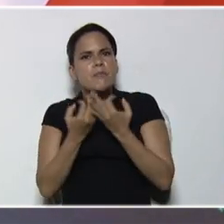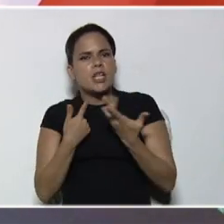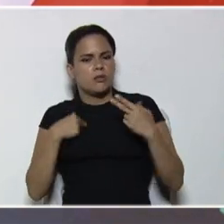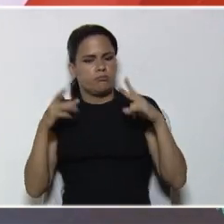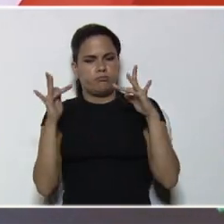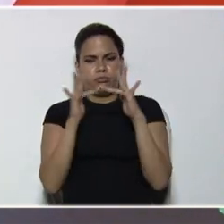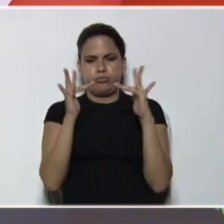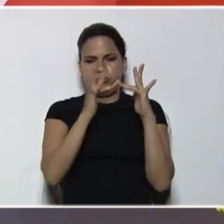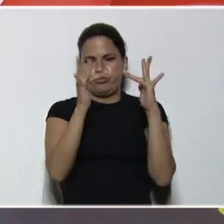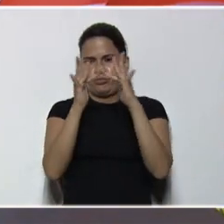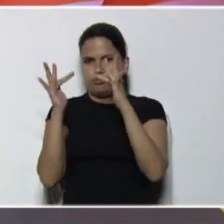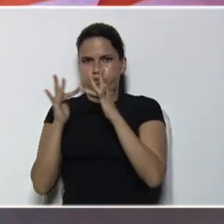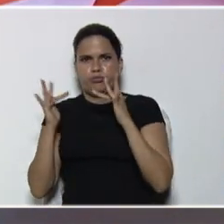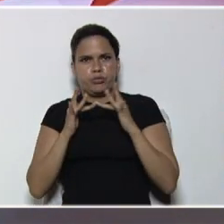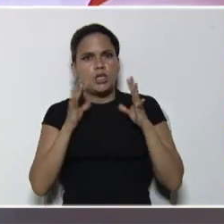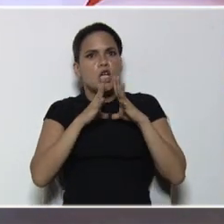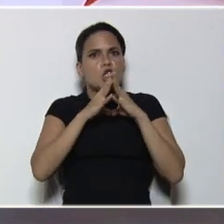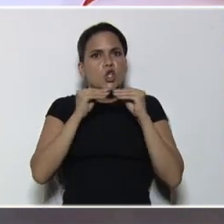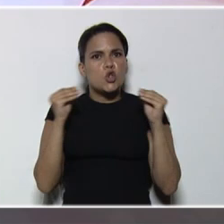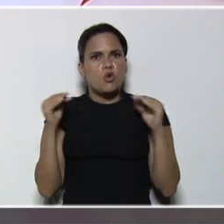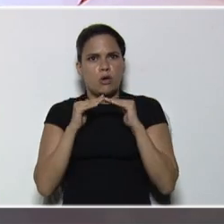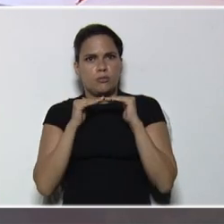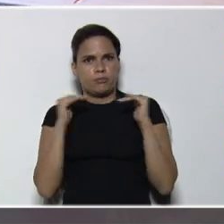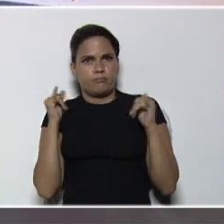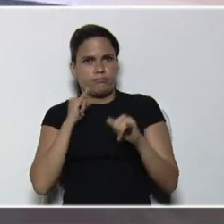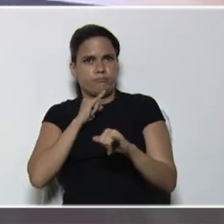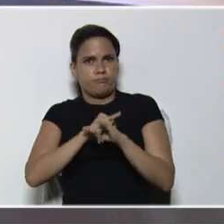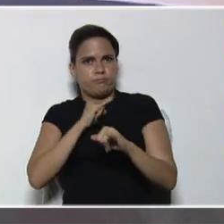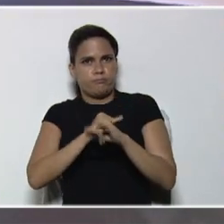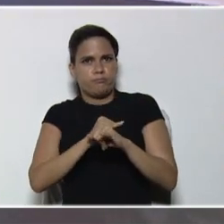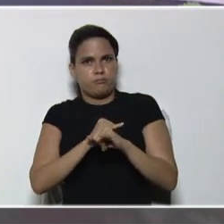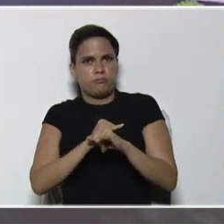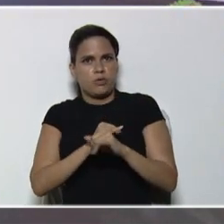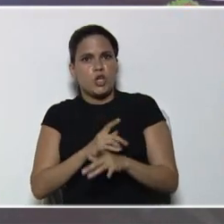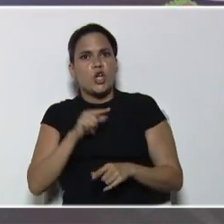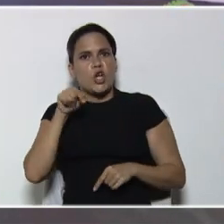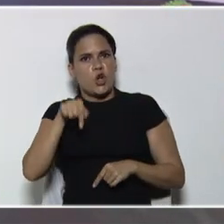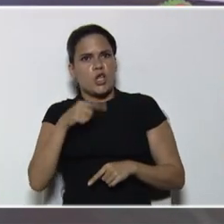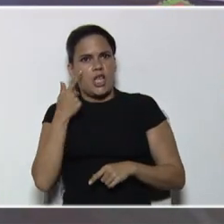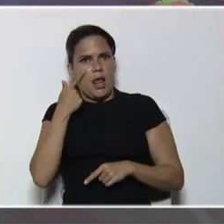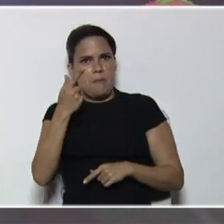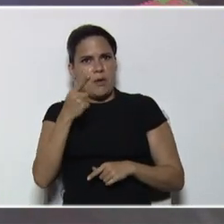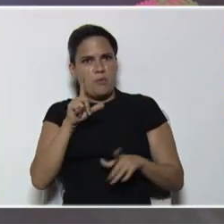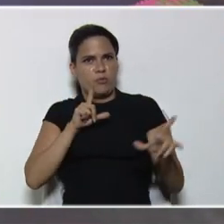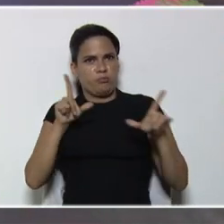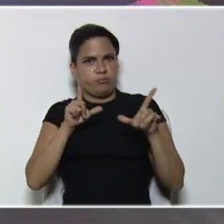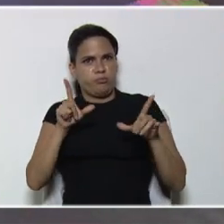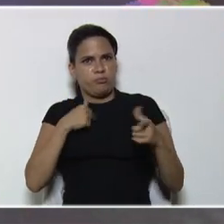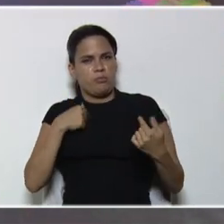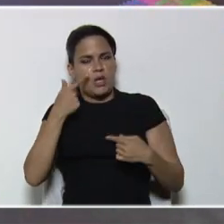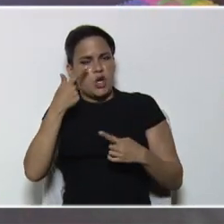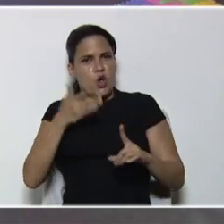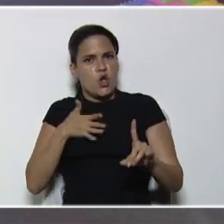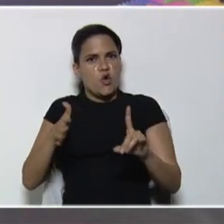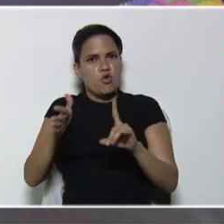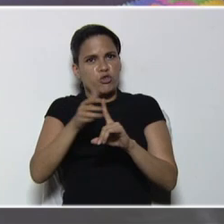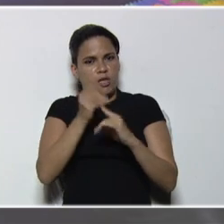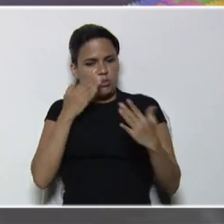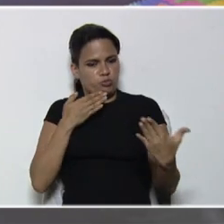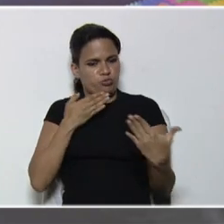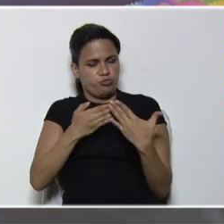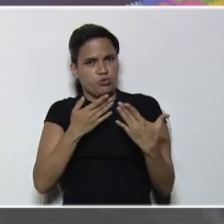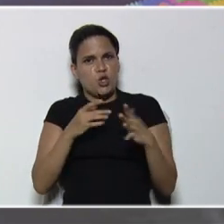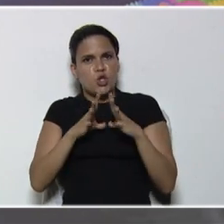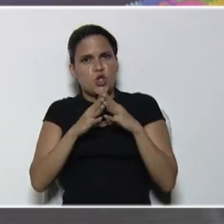está conectada, en todas nuestras plataformas, digitales, que de inmediato, aparecen en pantalla, para que nos encontremos, así, durante